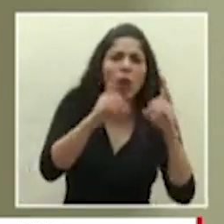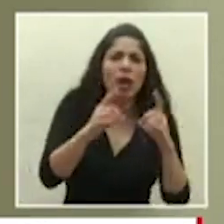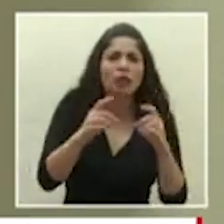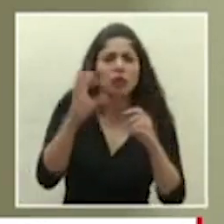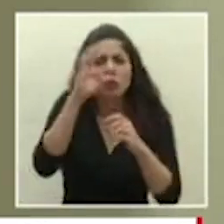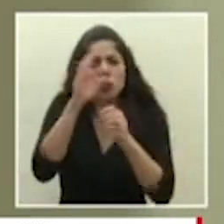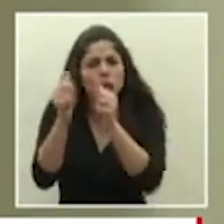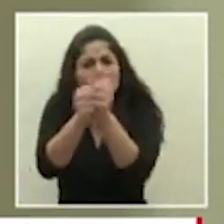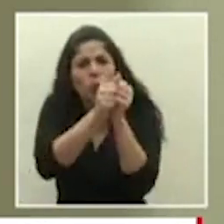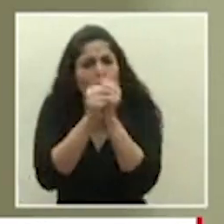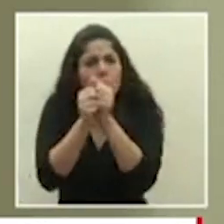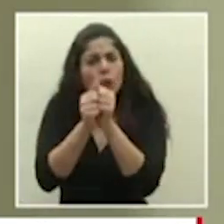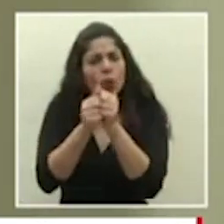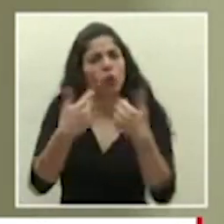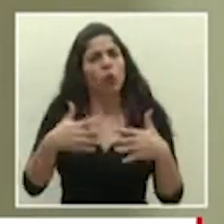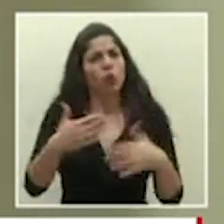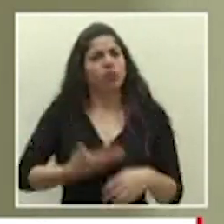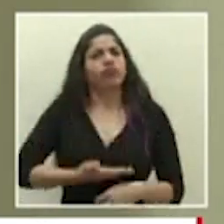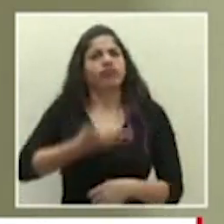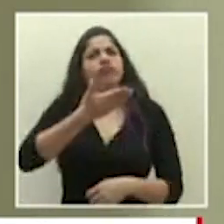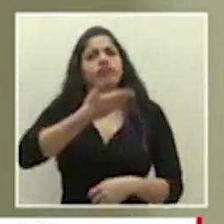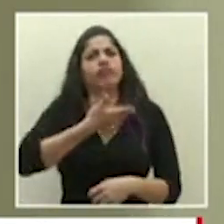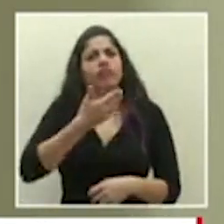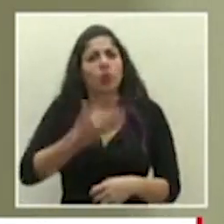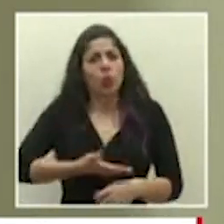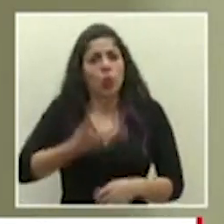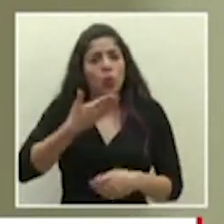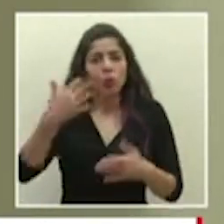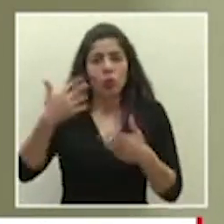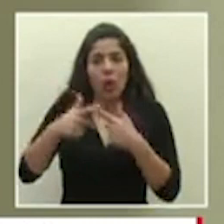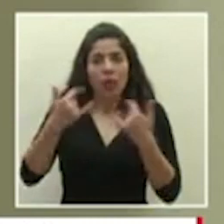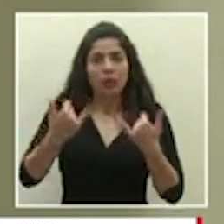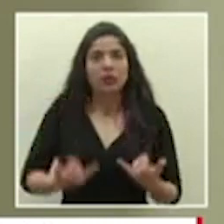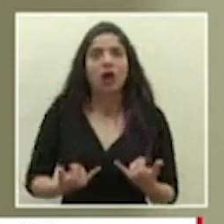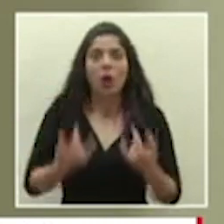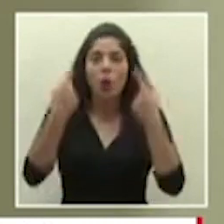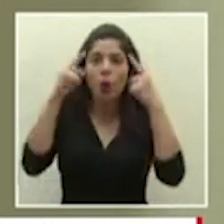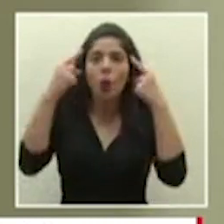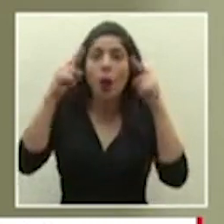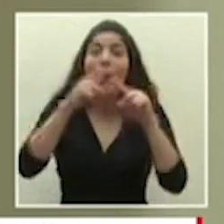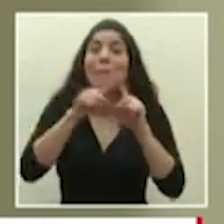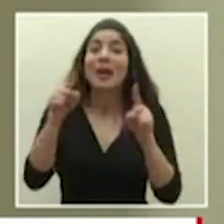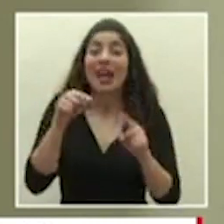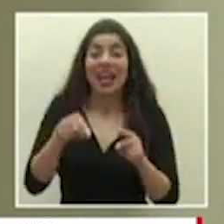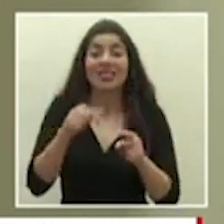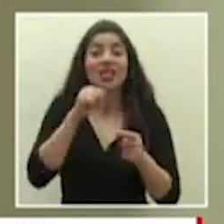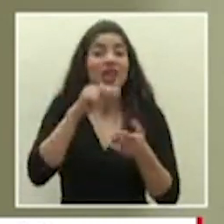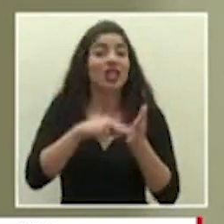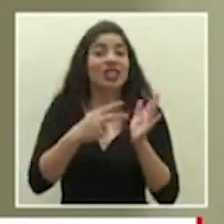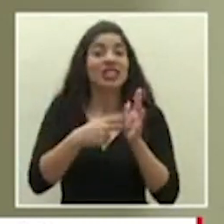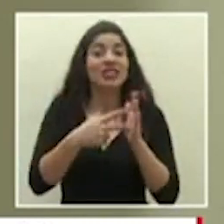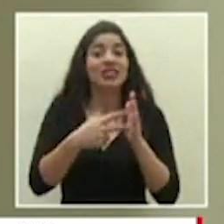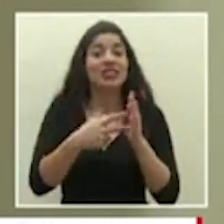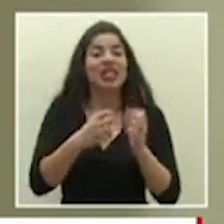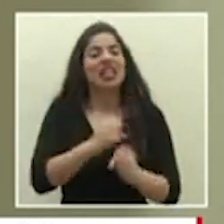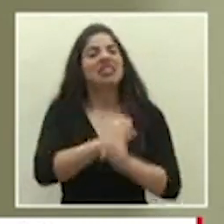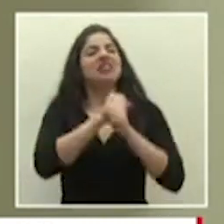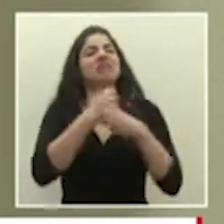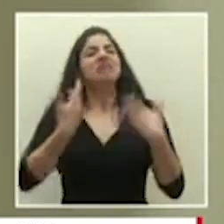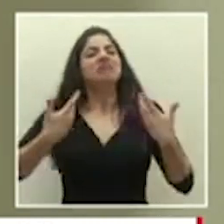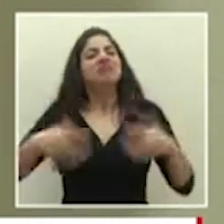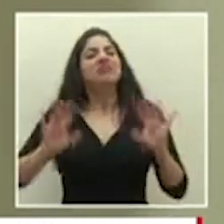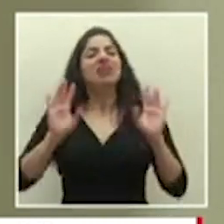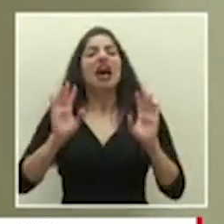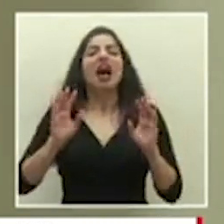unión me enorgullece que hayamos llegado hasta este punto pero eso para nada nos da ninguna garantía y no podemos ya sentarnos